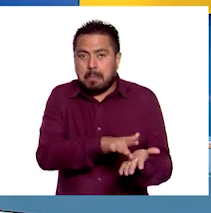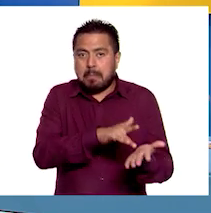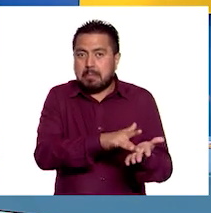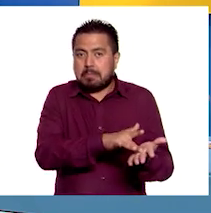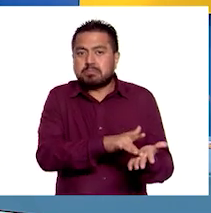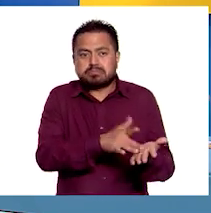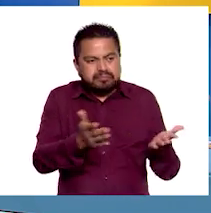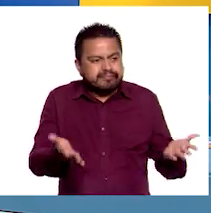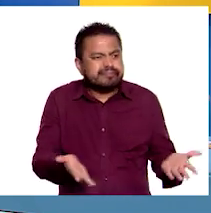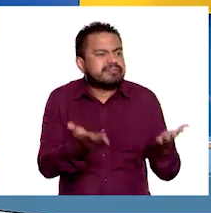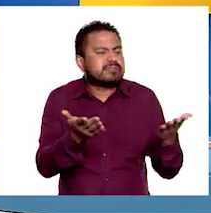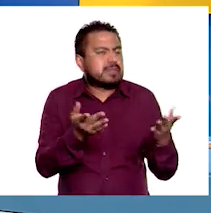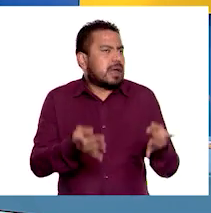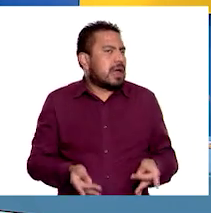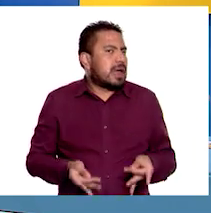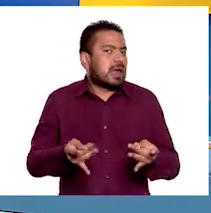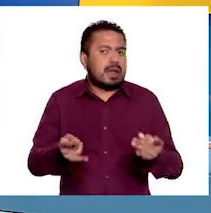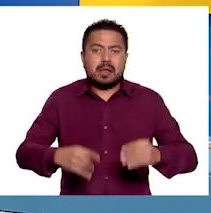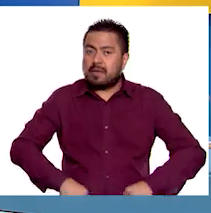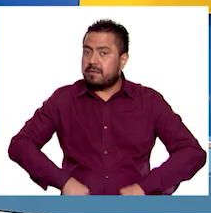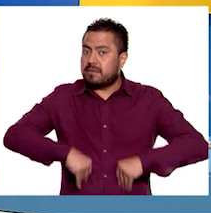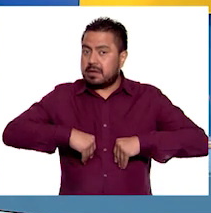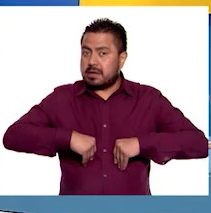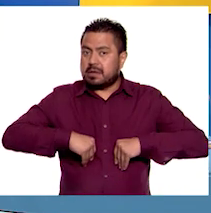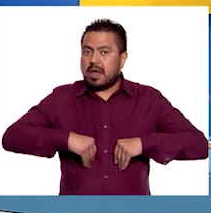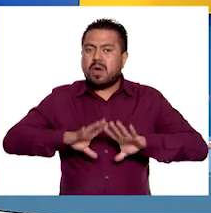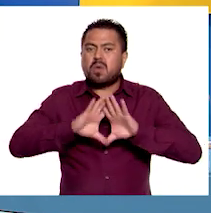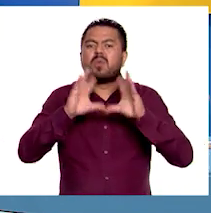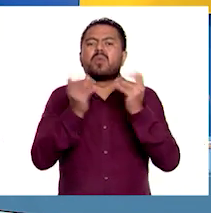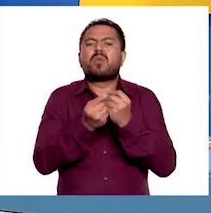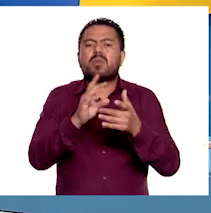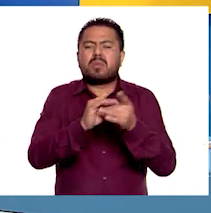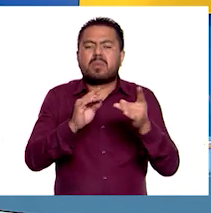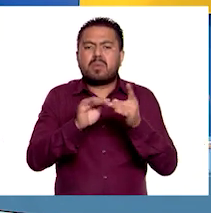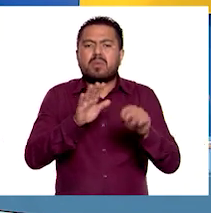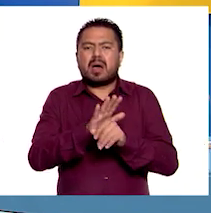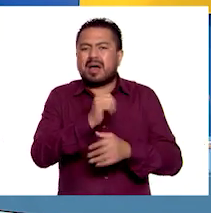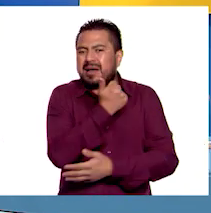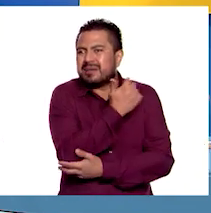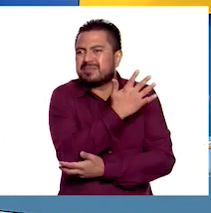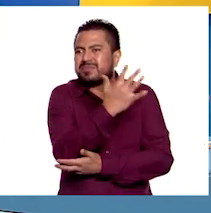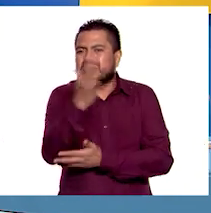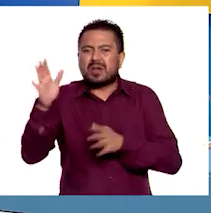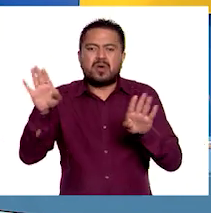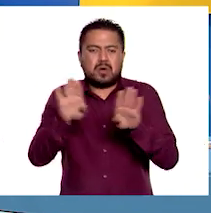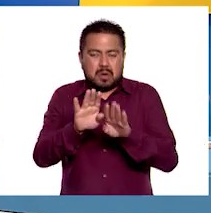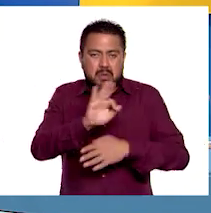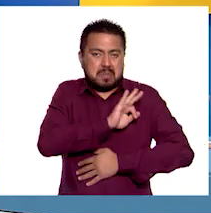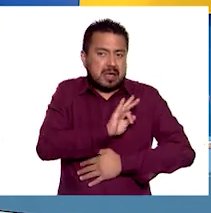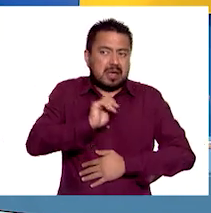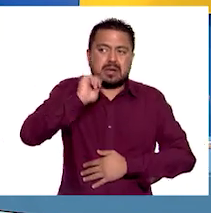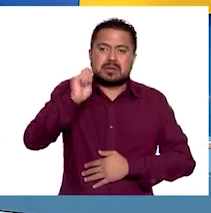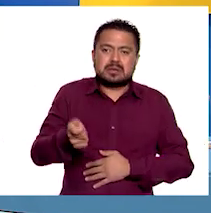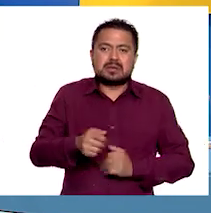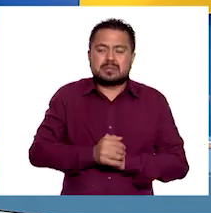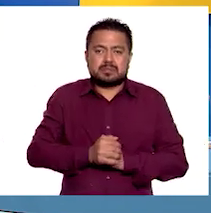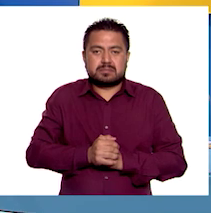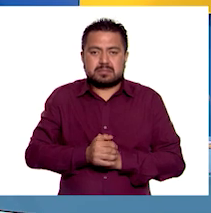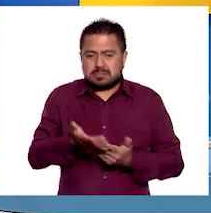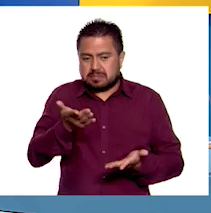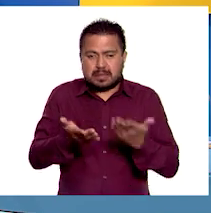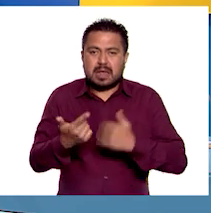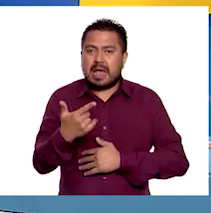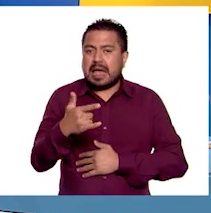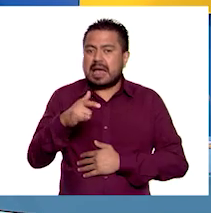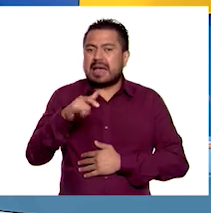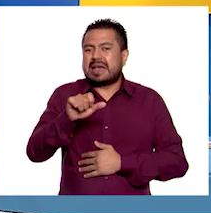la medición de la calidad de vida, entre los que destacan los ambientales, como puede ser la proporción de